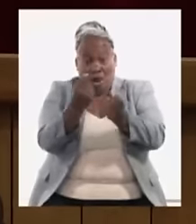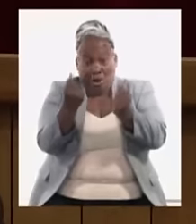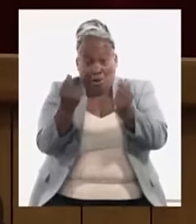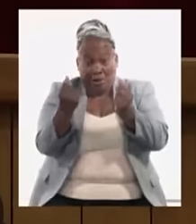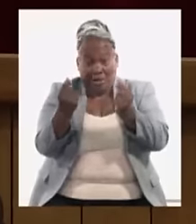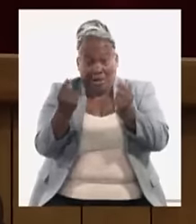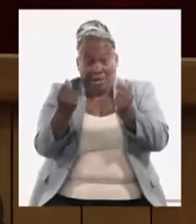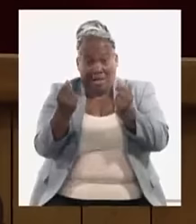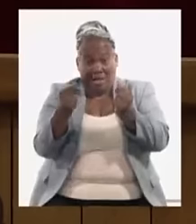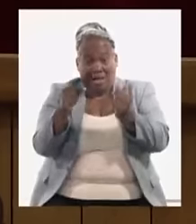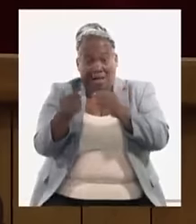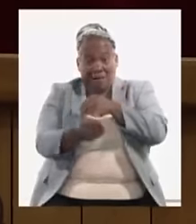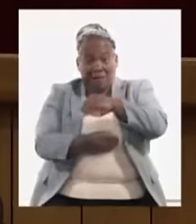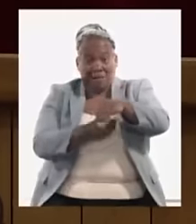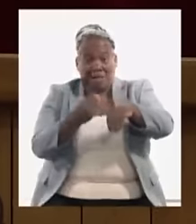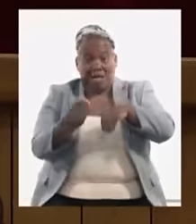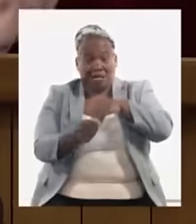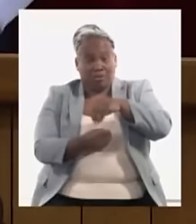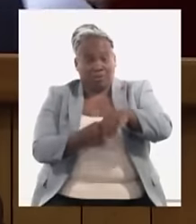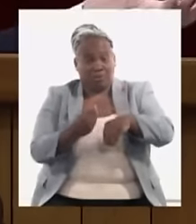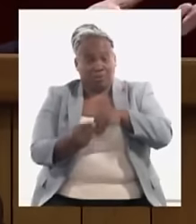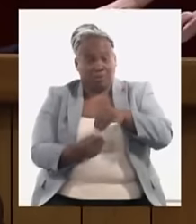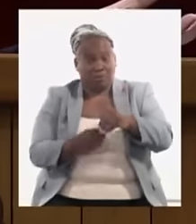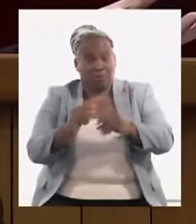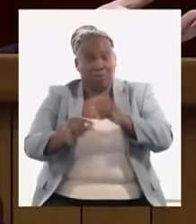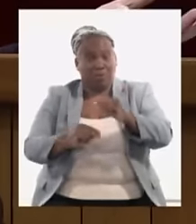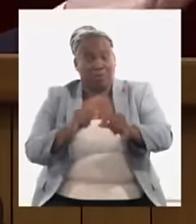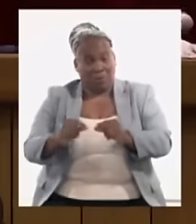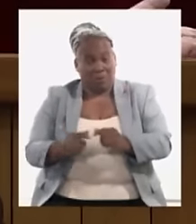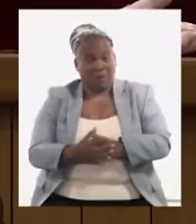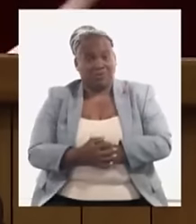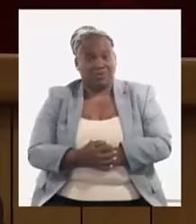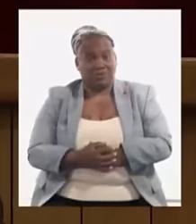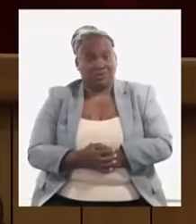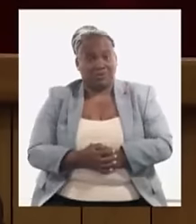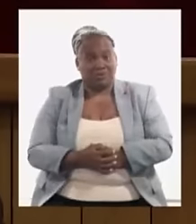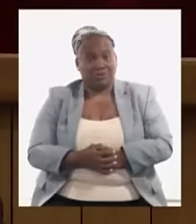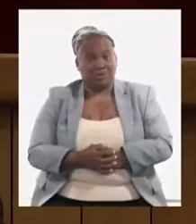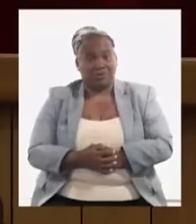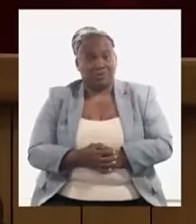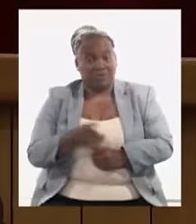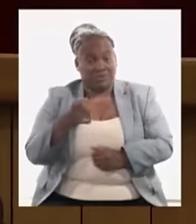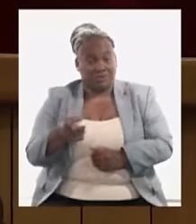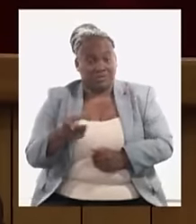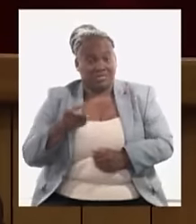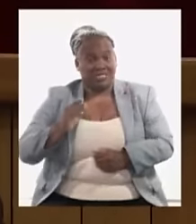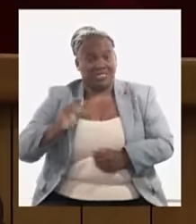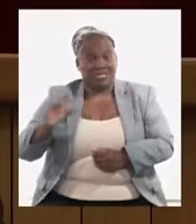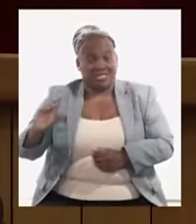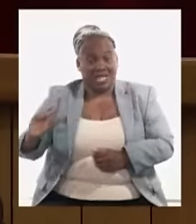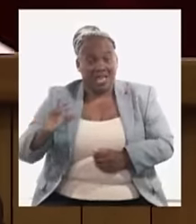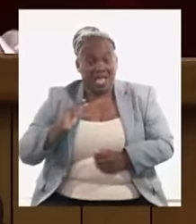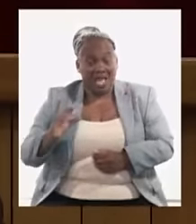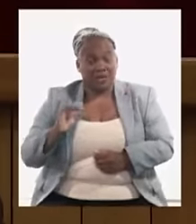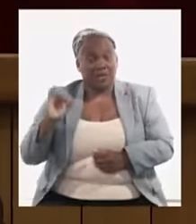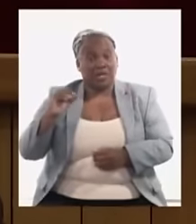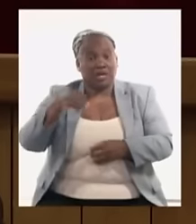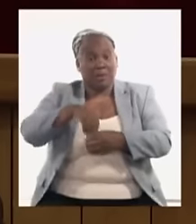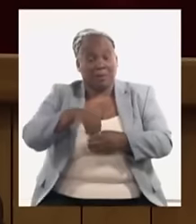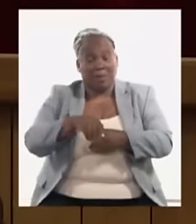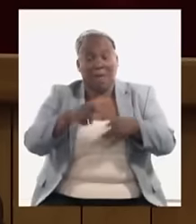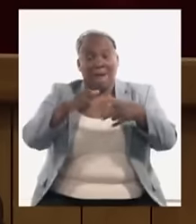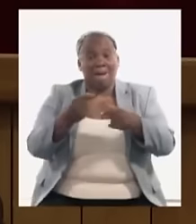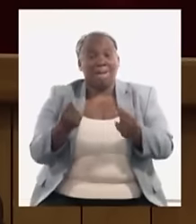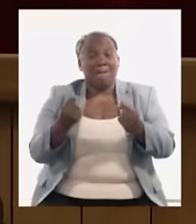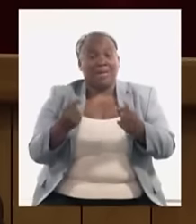ha ido cambiando a partir de el el bajo valor del salario el incremento de los precios y lo cual eso